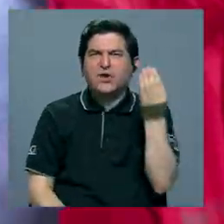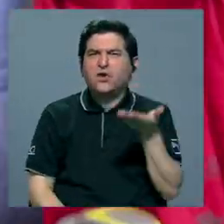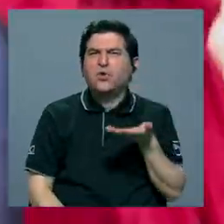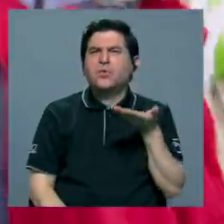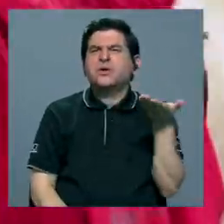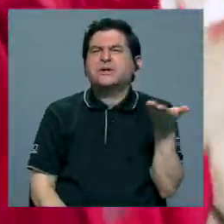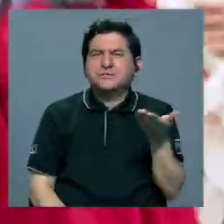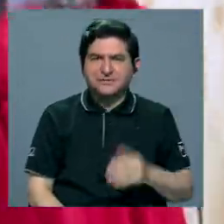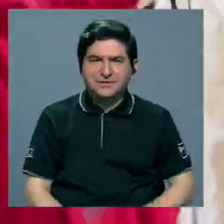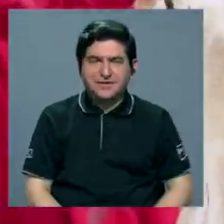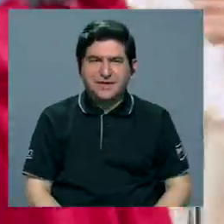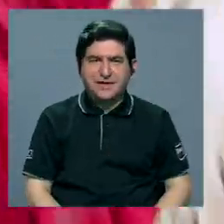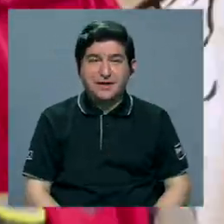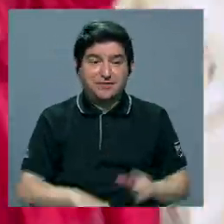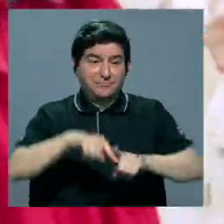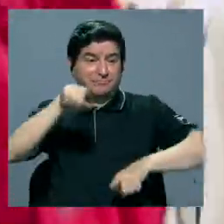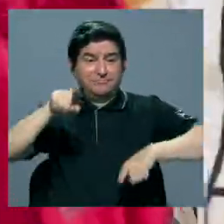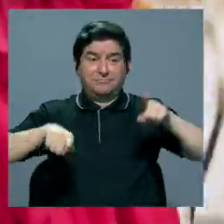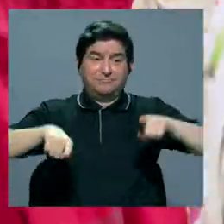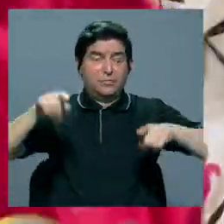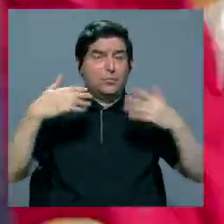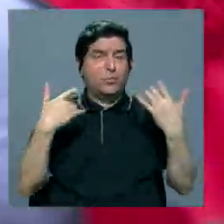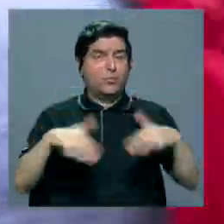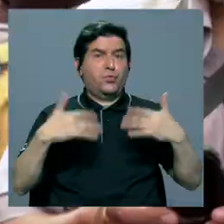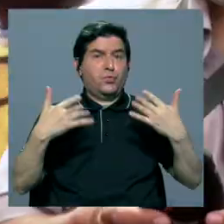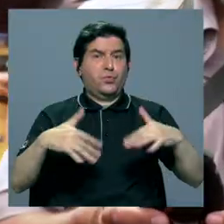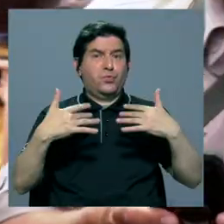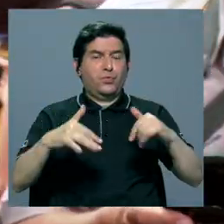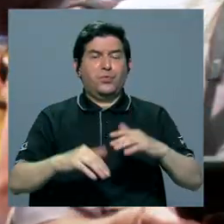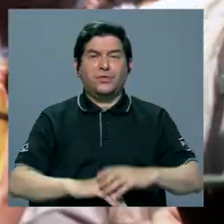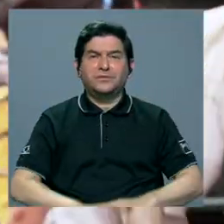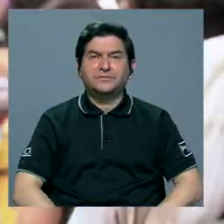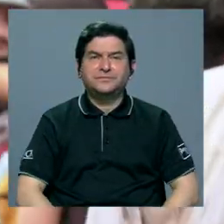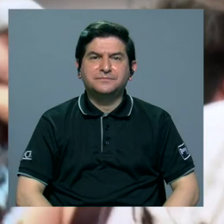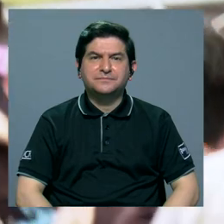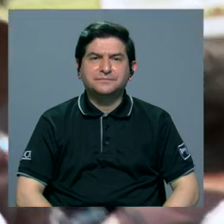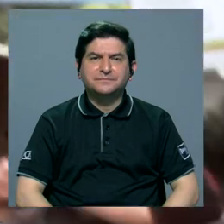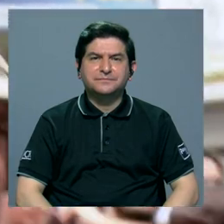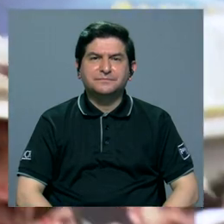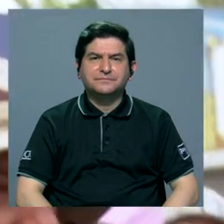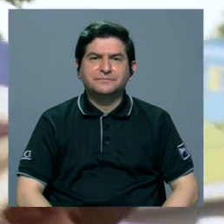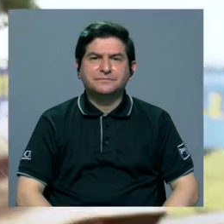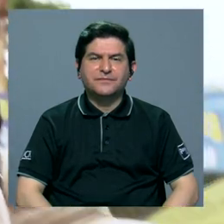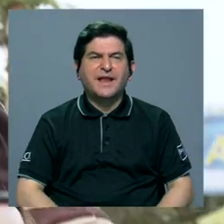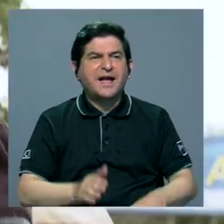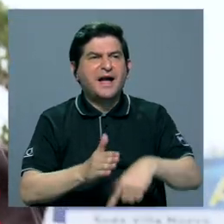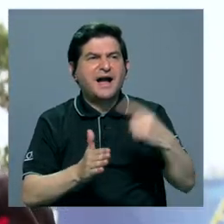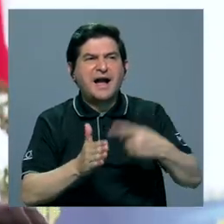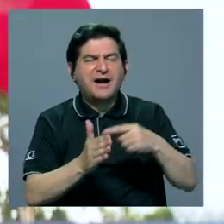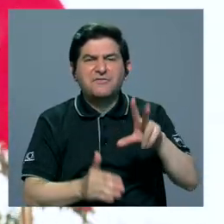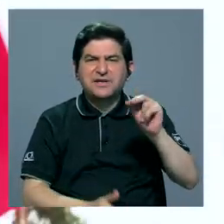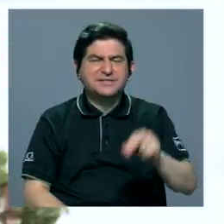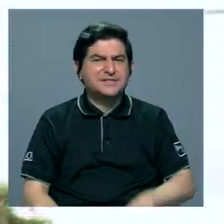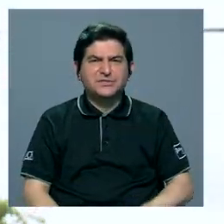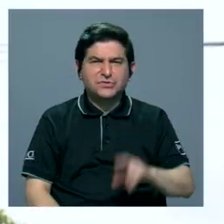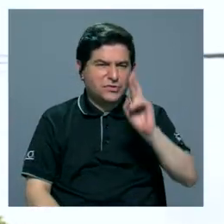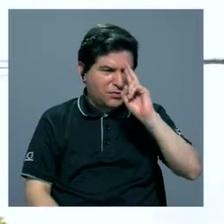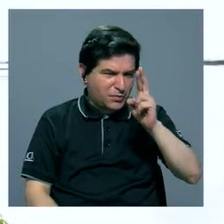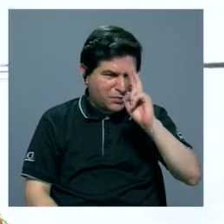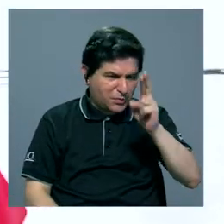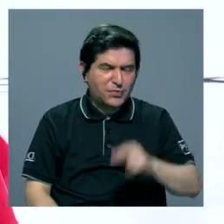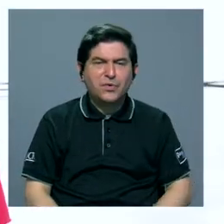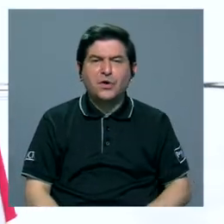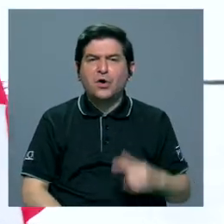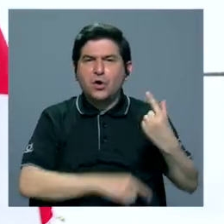Se ha diversificado plenamente Y eso a veces no es bien reconocido por